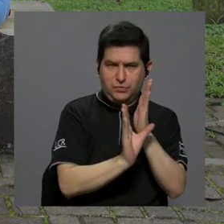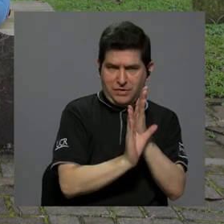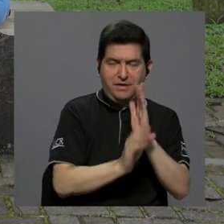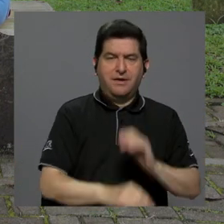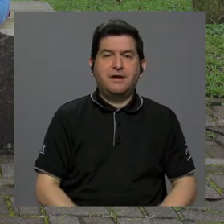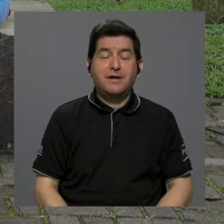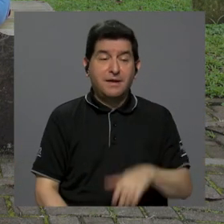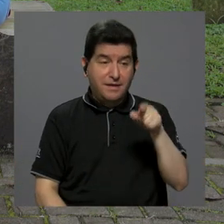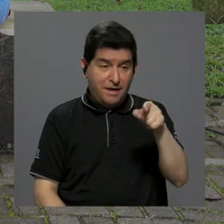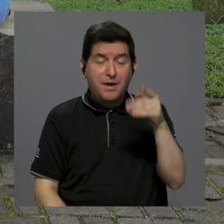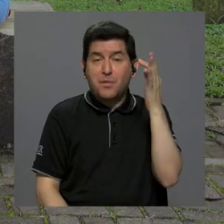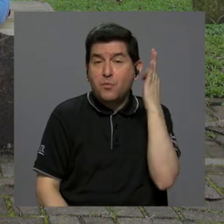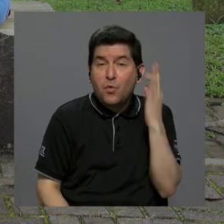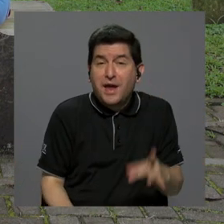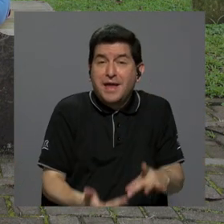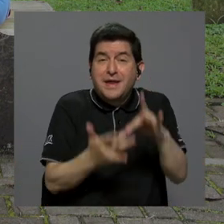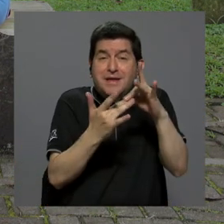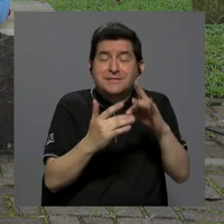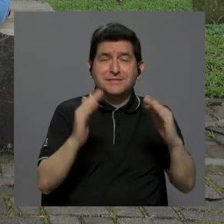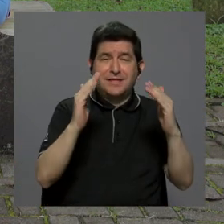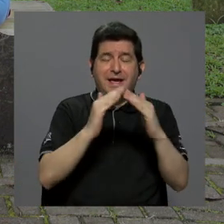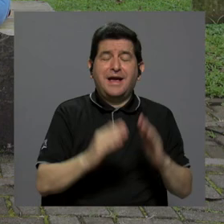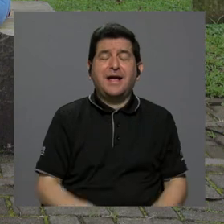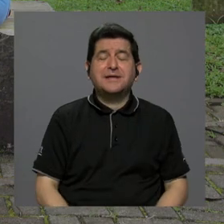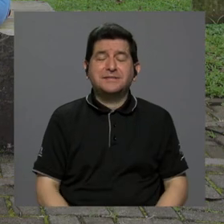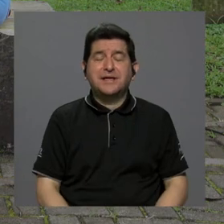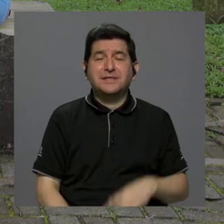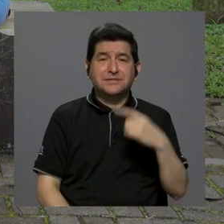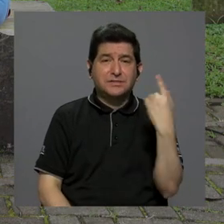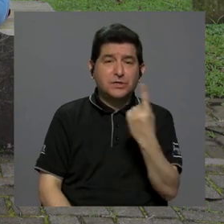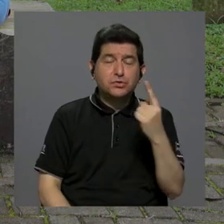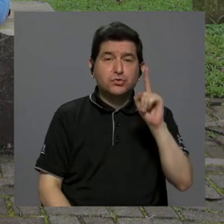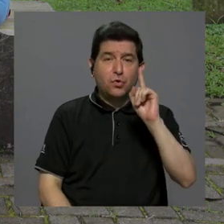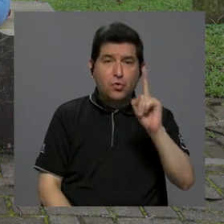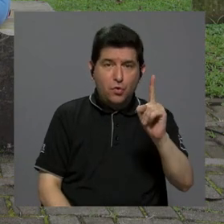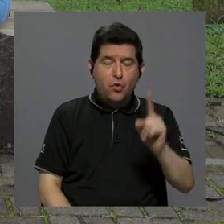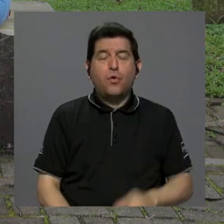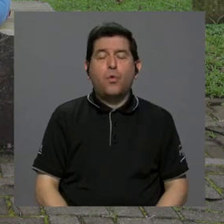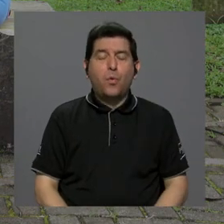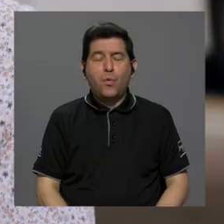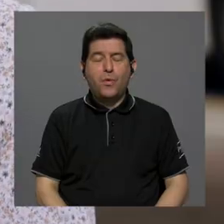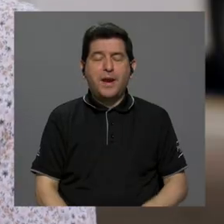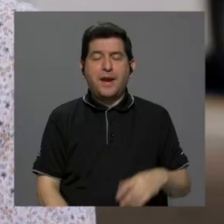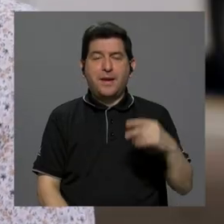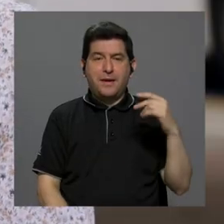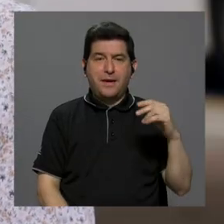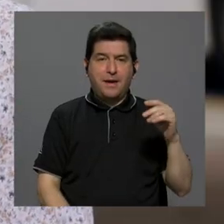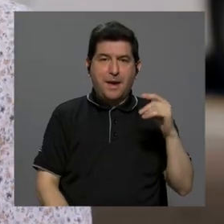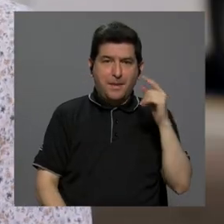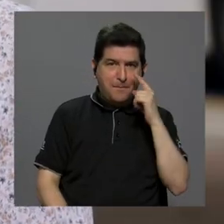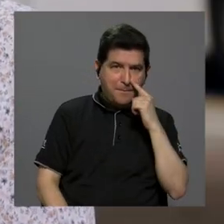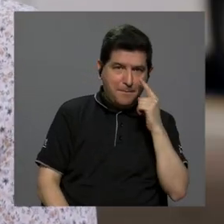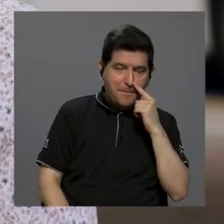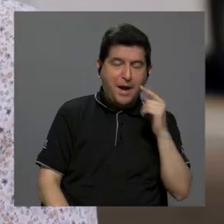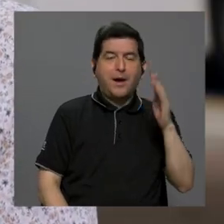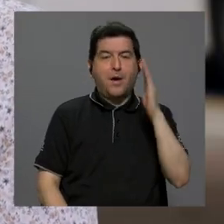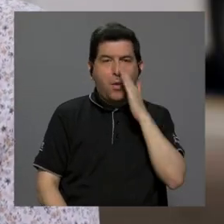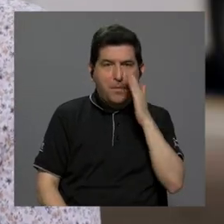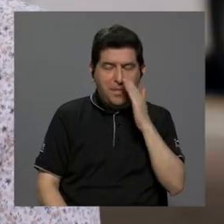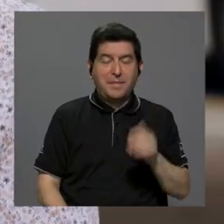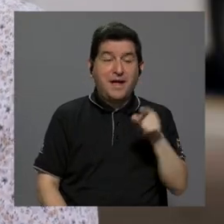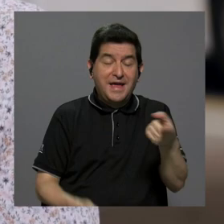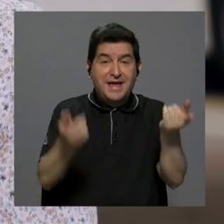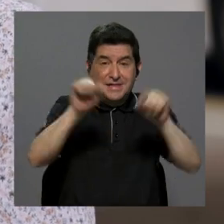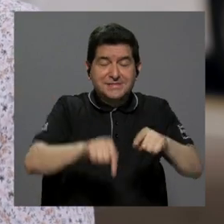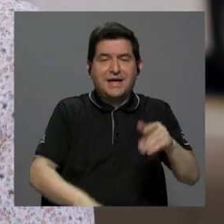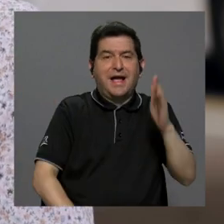emocional y psicológica de las mujeres, sobre todo en hogares monoparentales. Es decir, hogares en donde solo